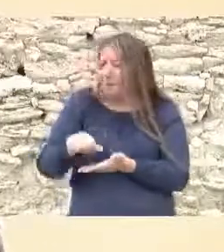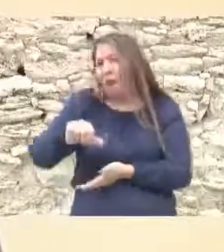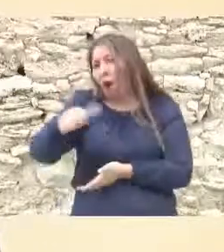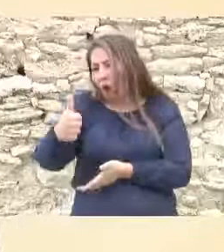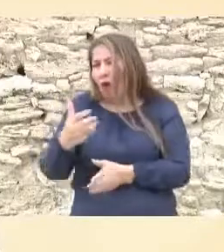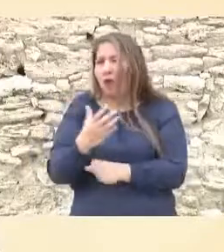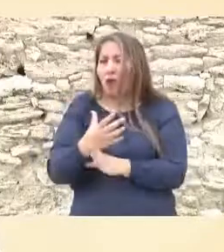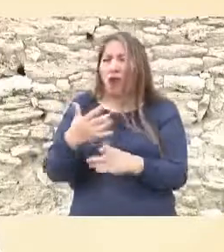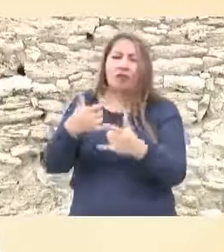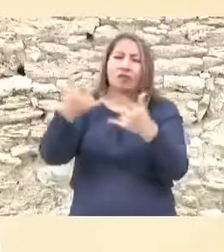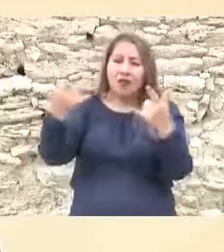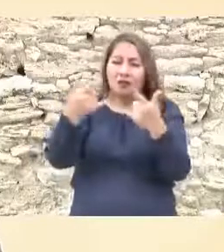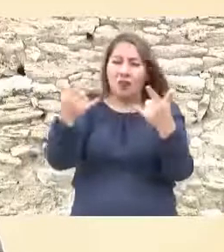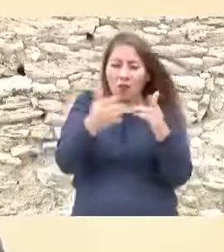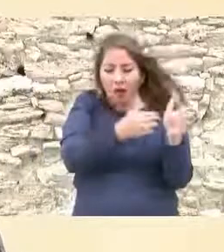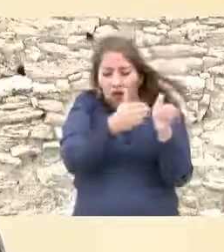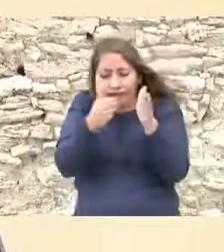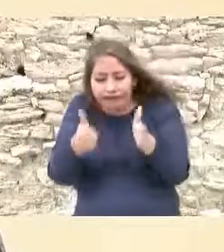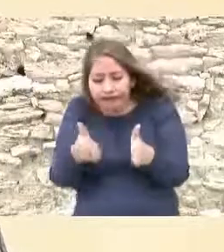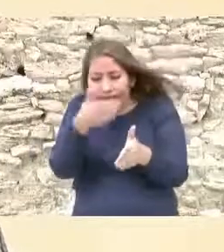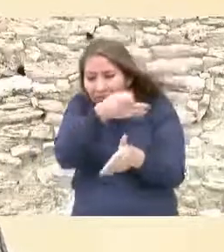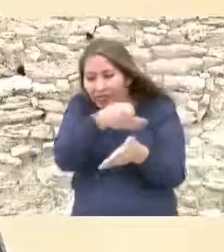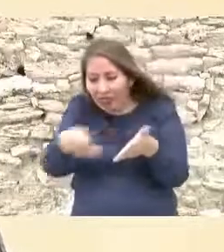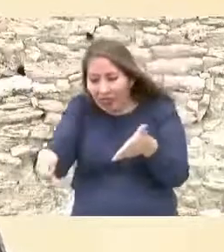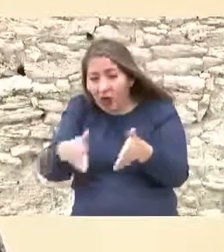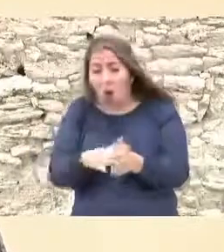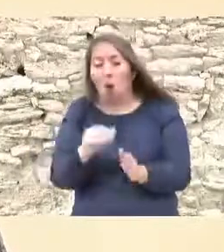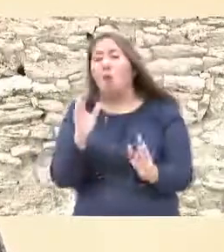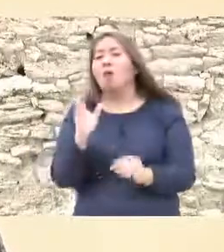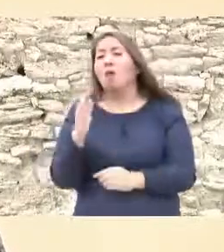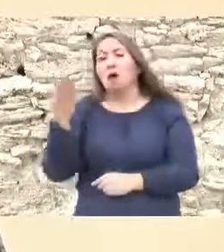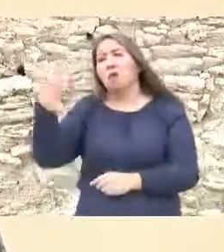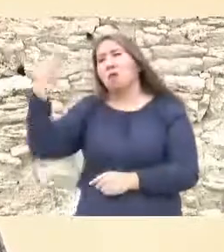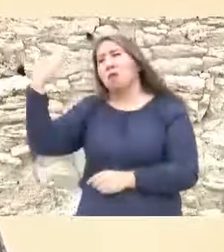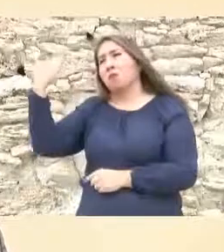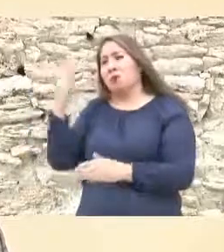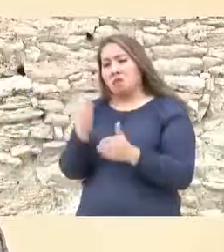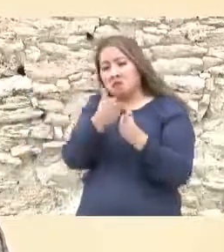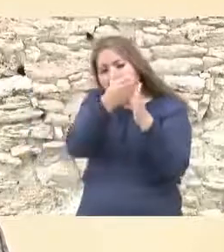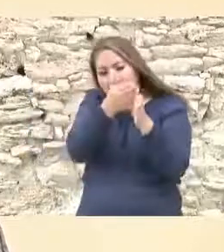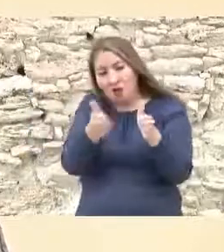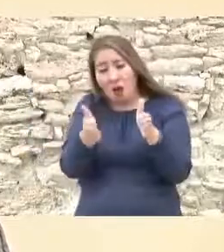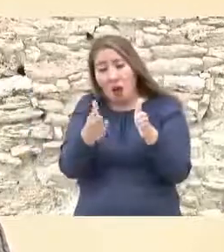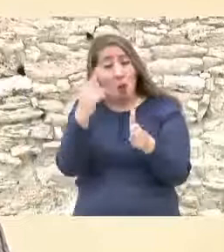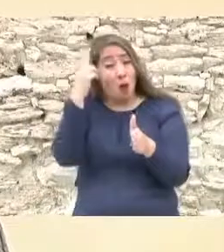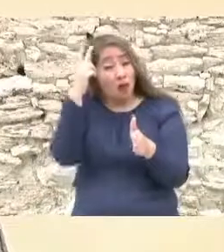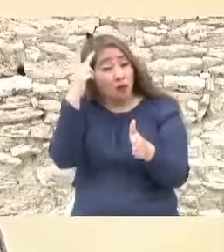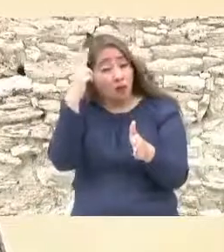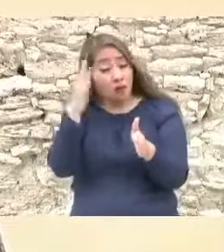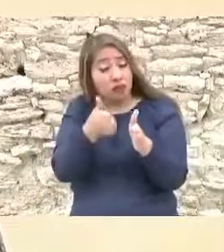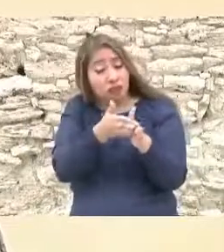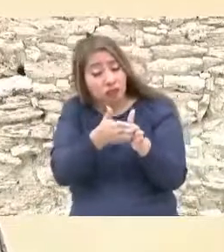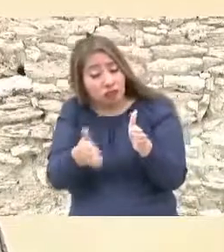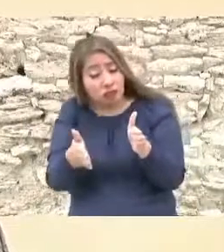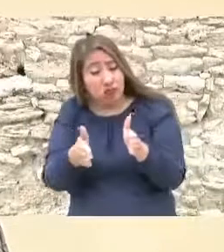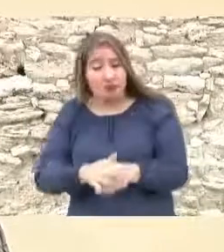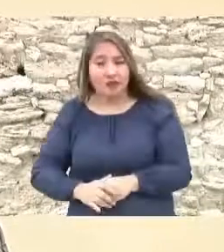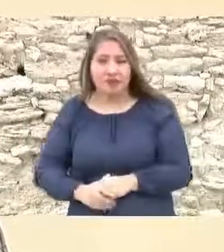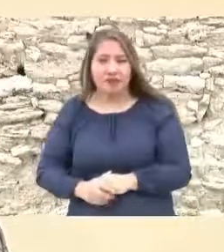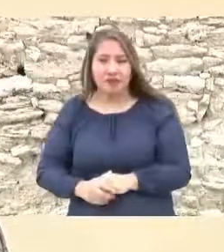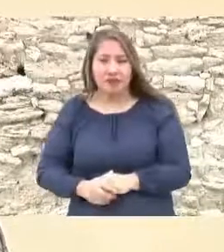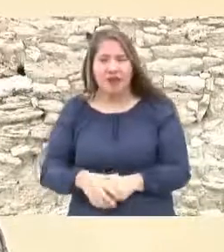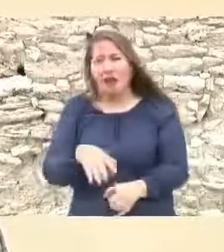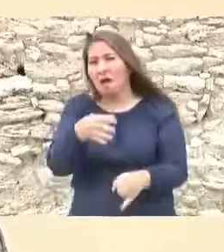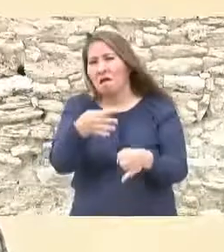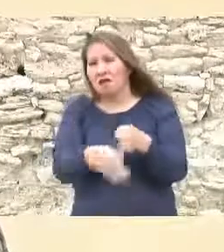episodio de cuando Porfirio Díaz a